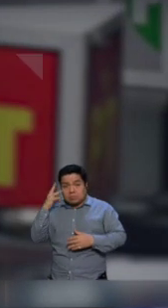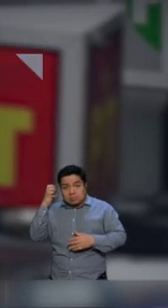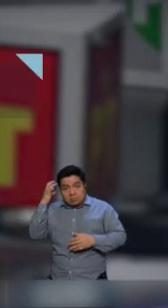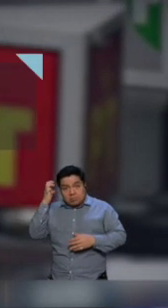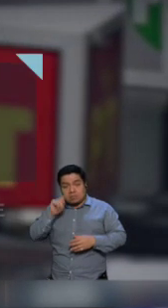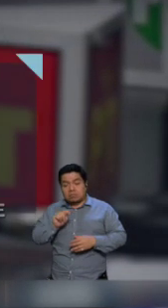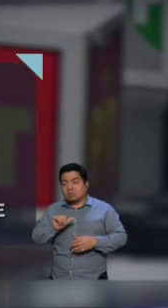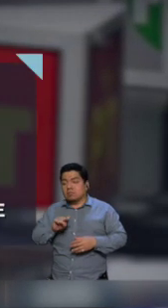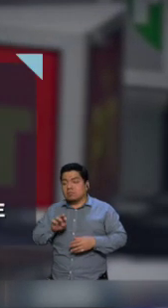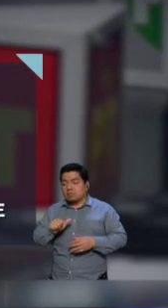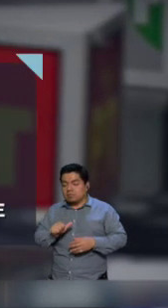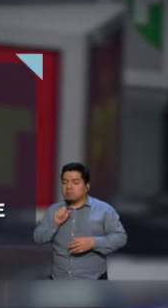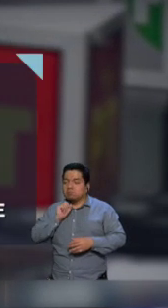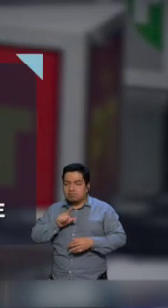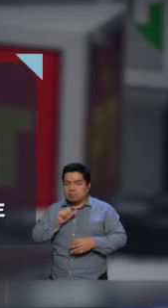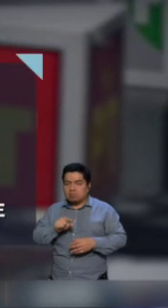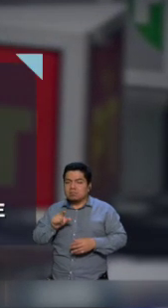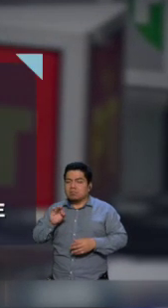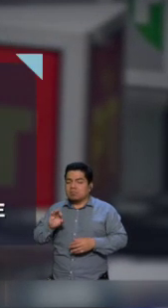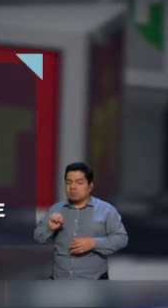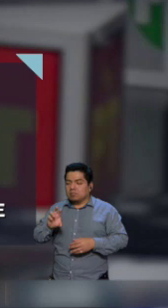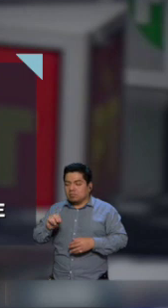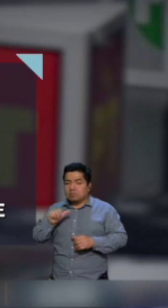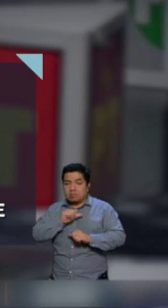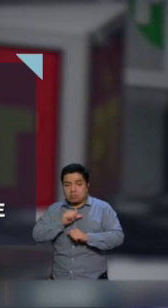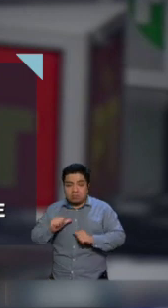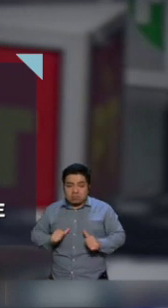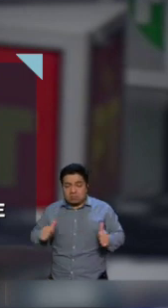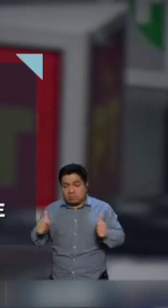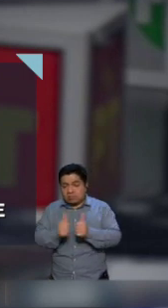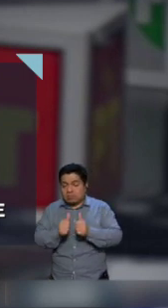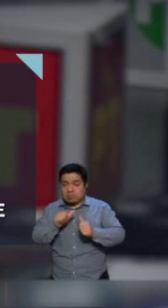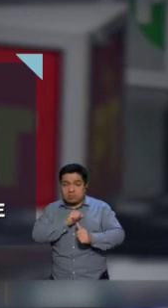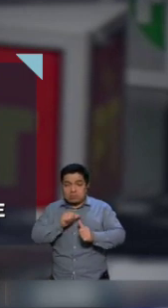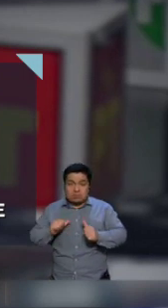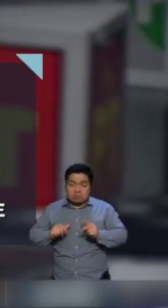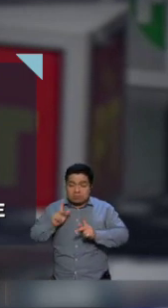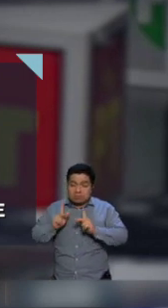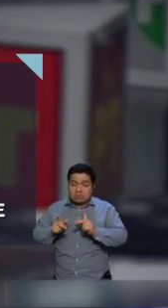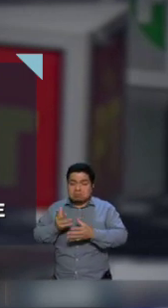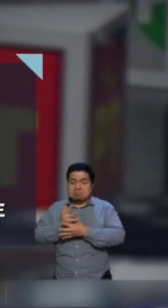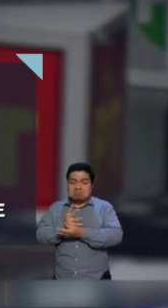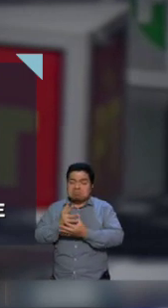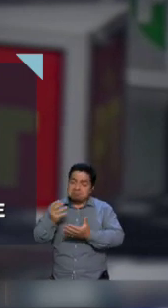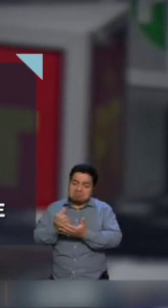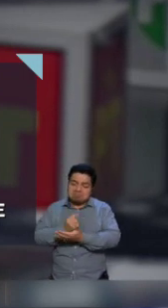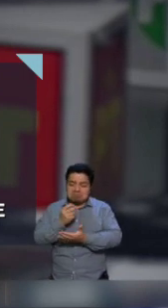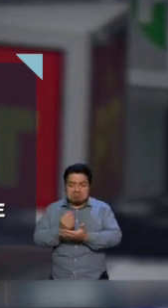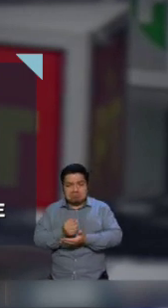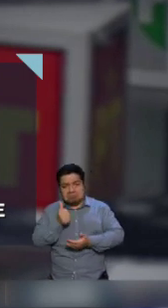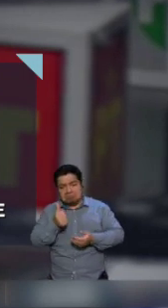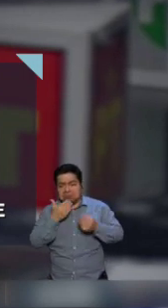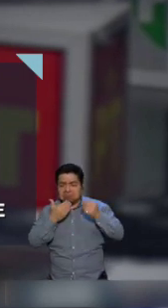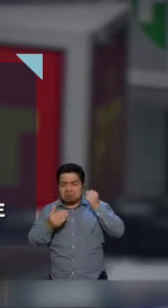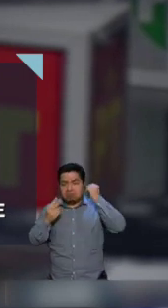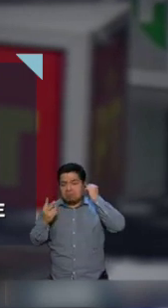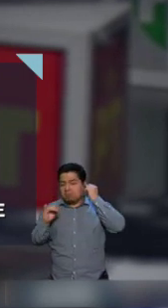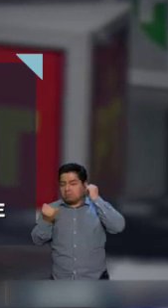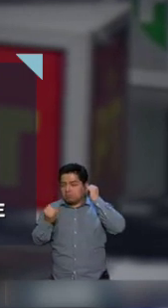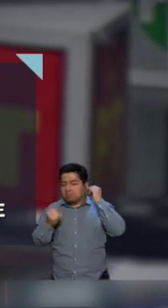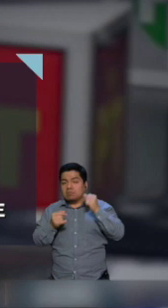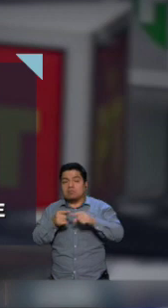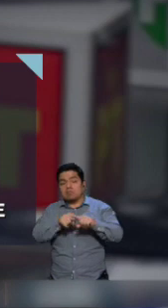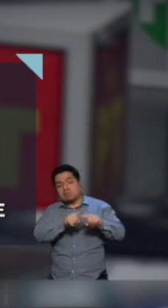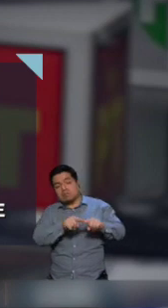Tahuada, también participó en el foro Alcaldes Hablando con Alcaldes y ahí se dijo confiado de ganar las elecciones del próximo 2 de junio y destacó que